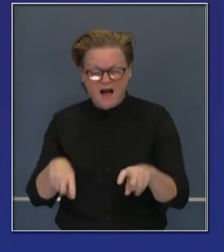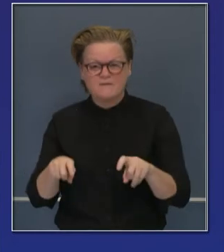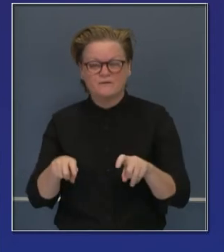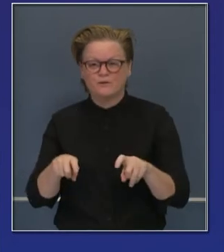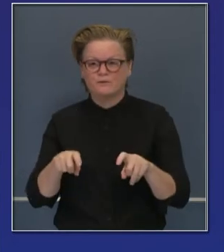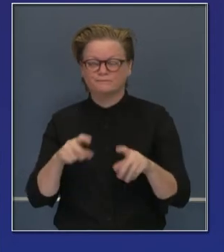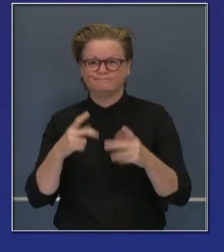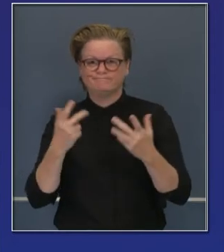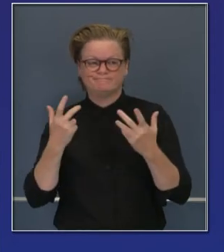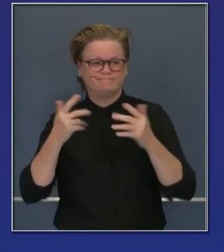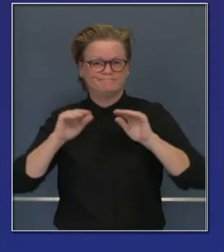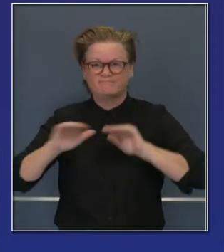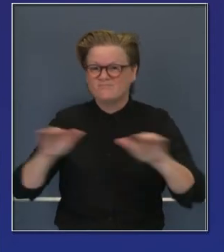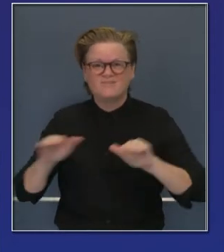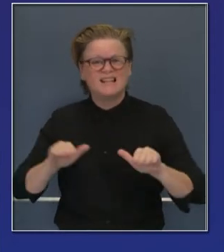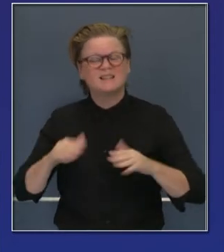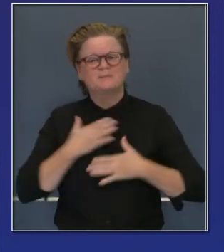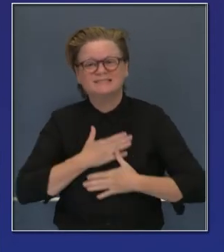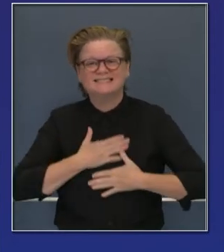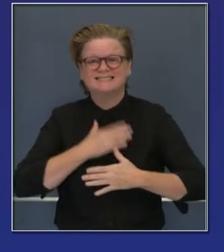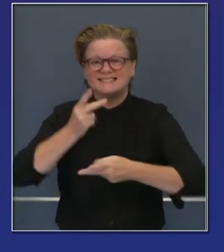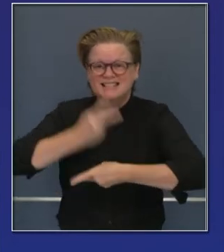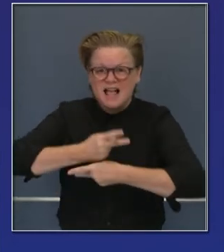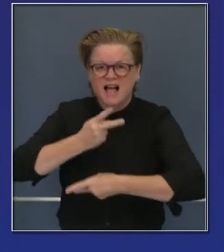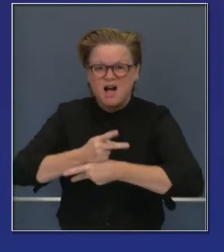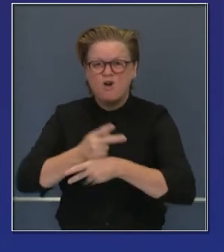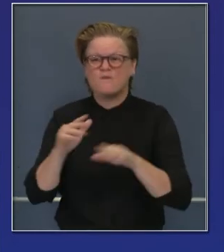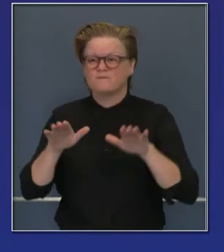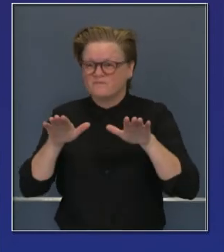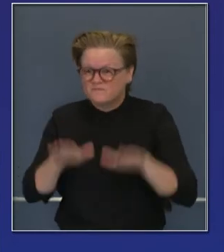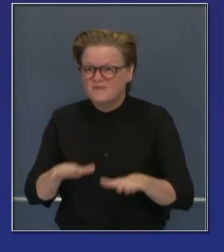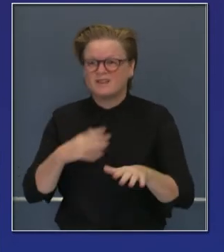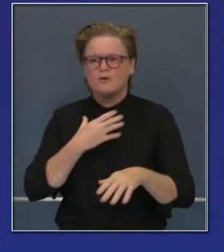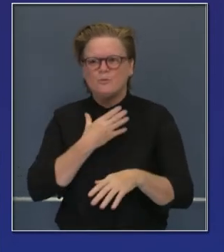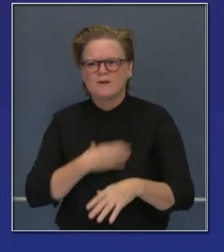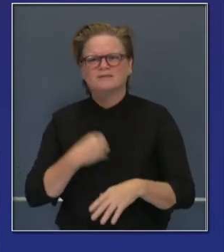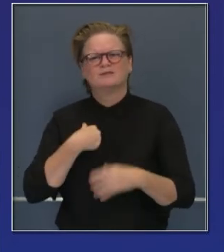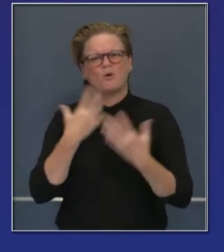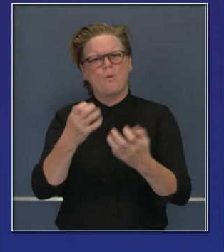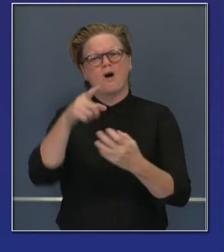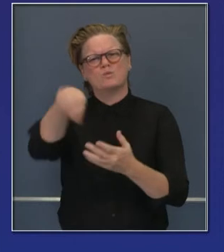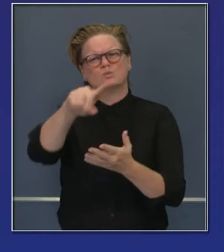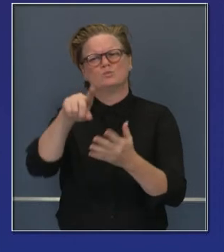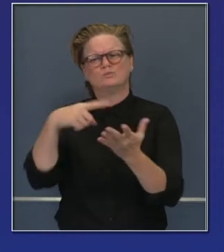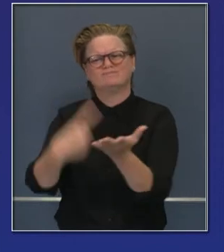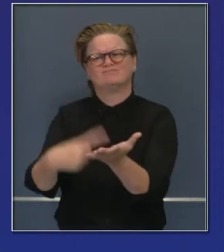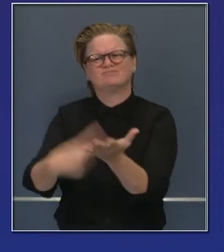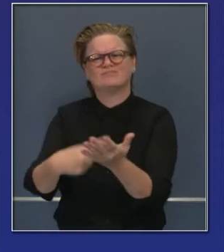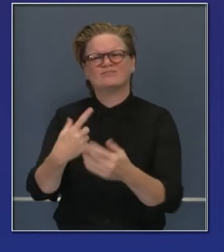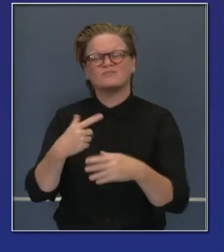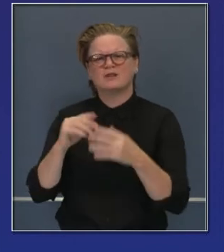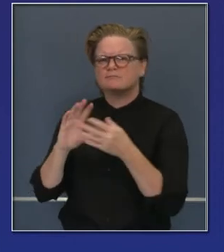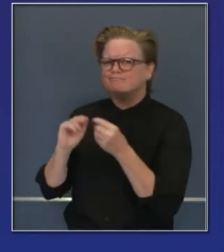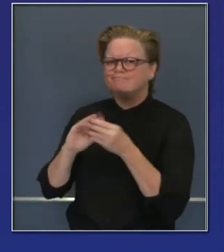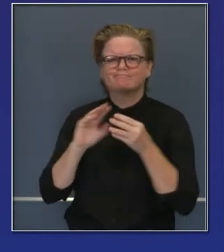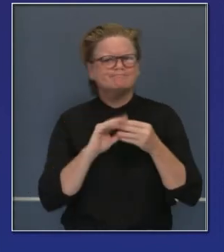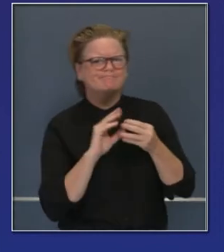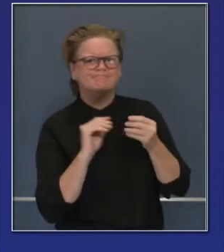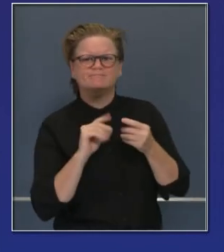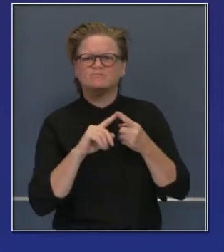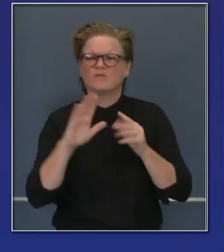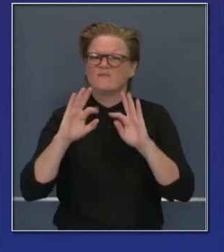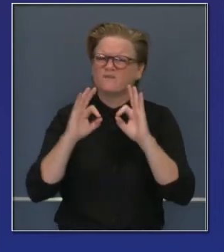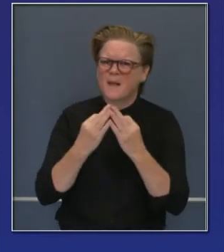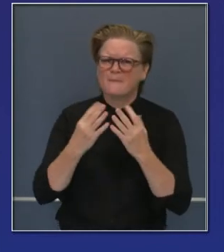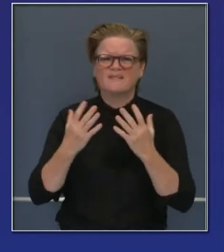esenciales para las decisiones que vamos a tomar. Es importante hablar de estas cosas con familiares y amistades. Personas